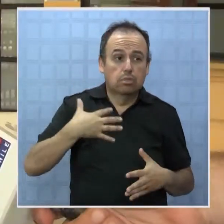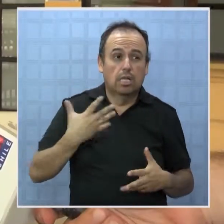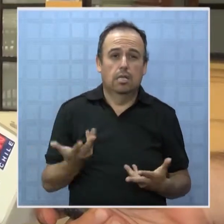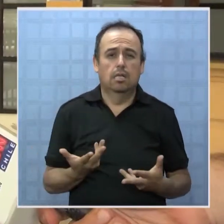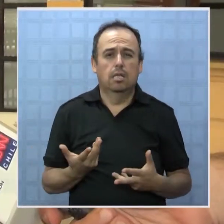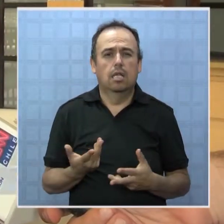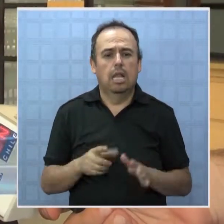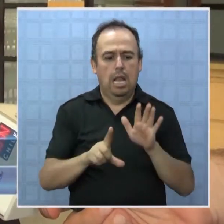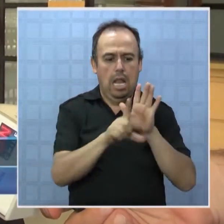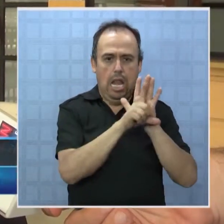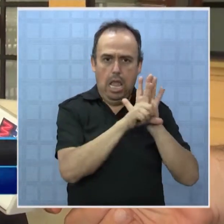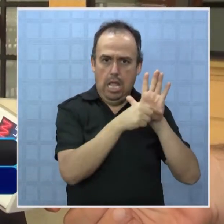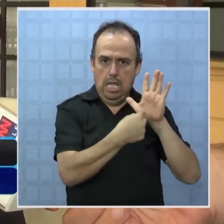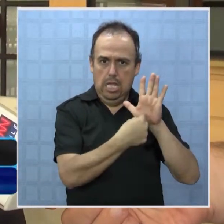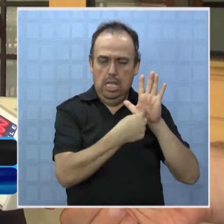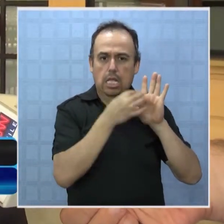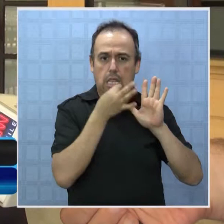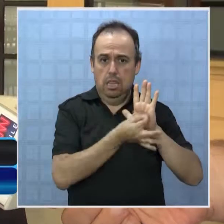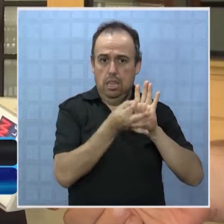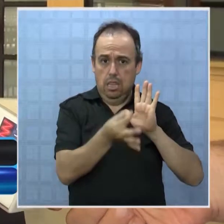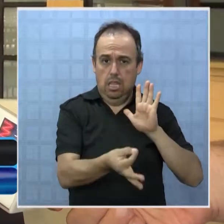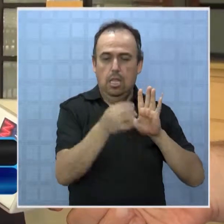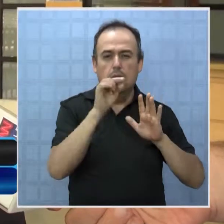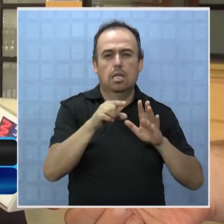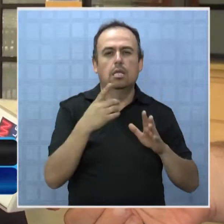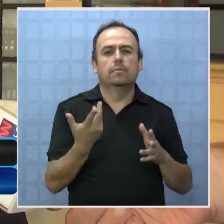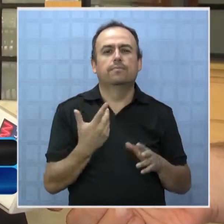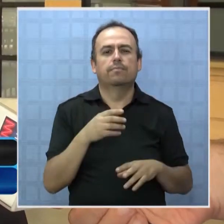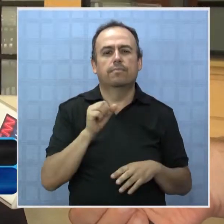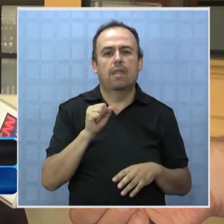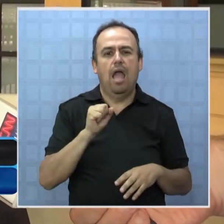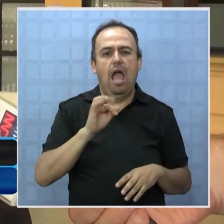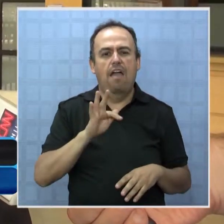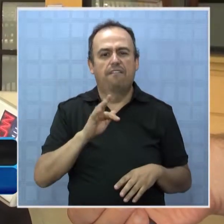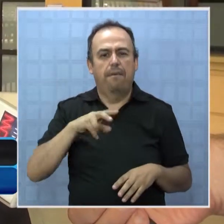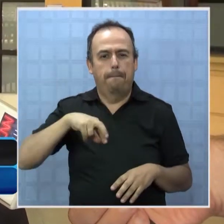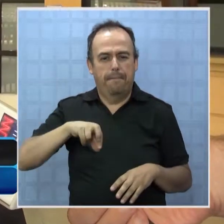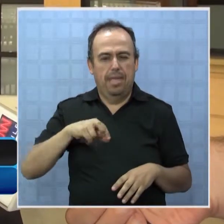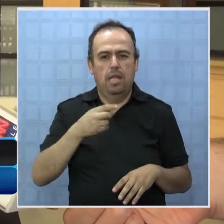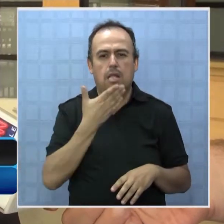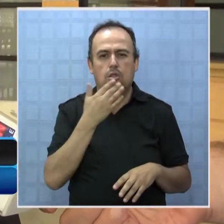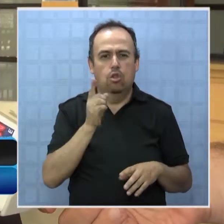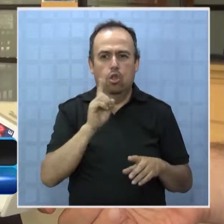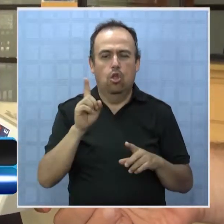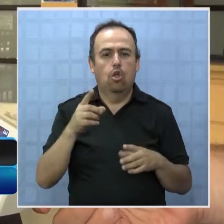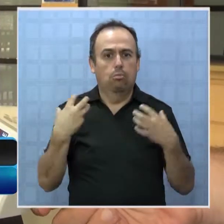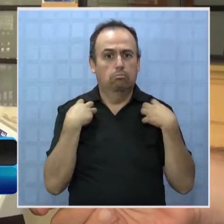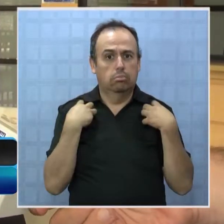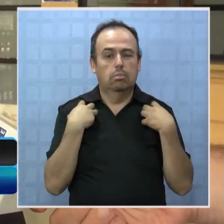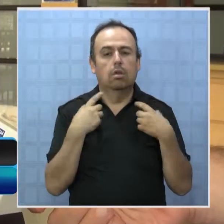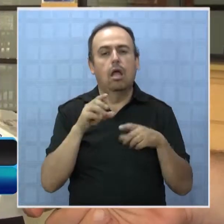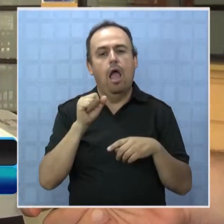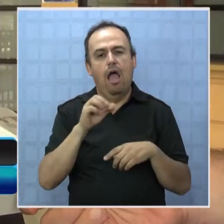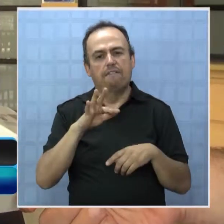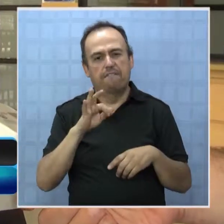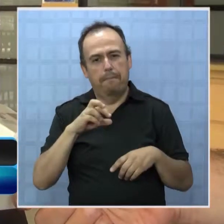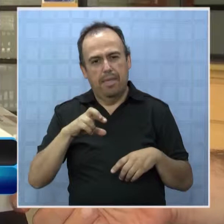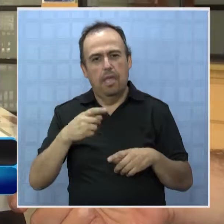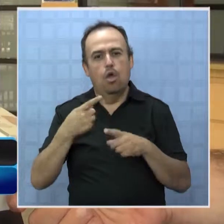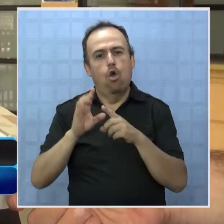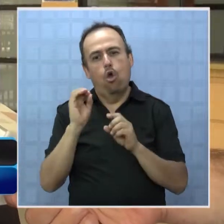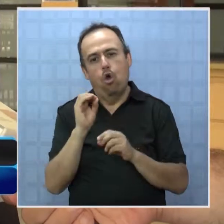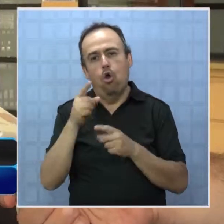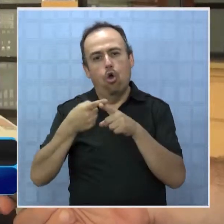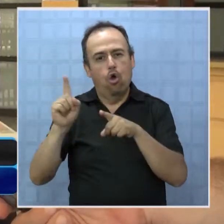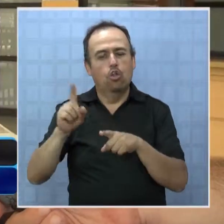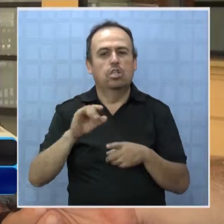la ley establece que si las entidades previsionales no accionan como titulares de la acción son ellas la FP, la FSE o